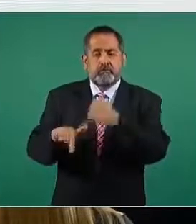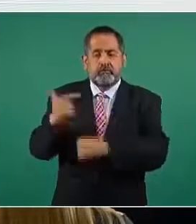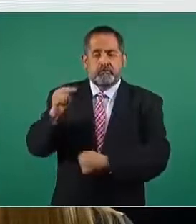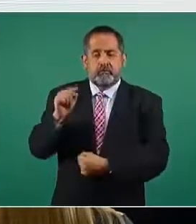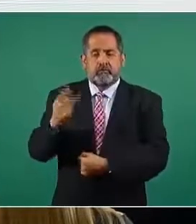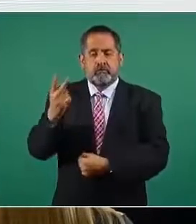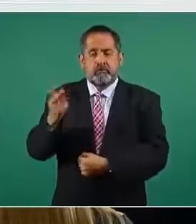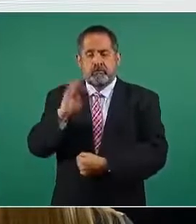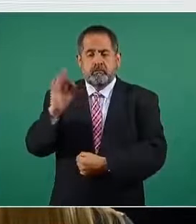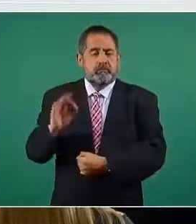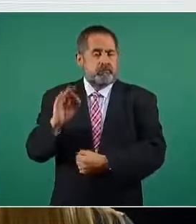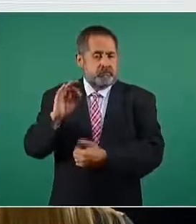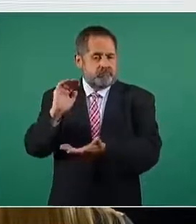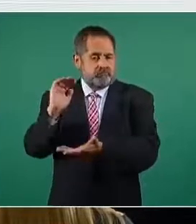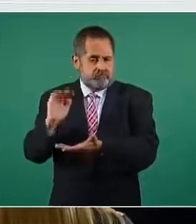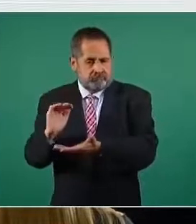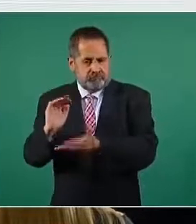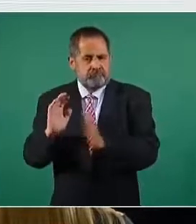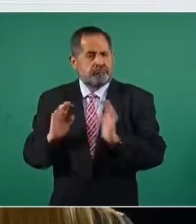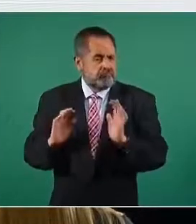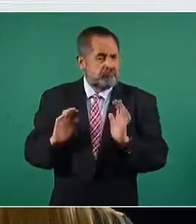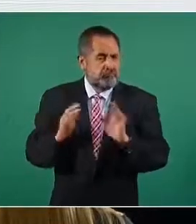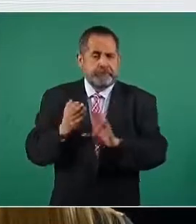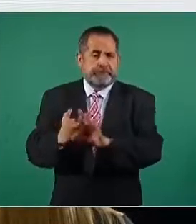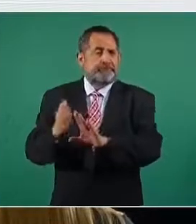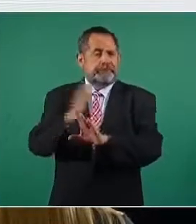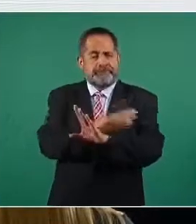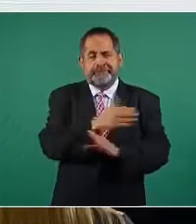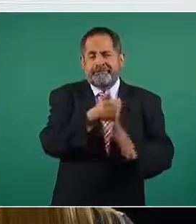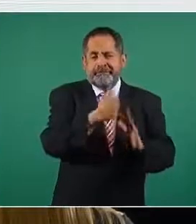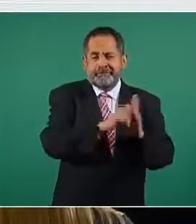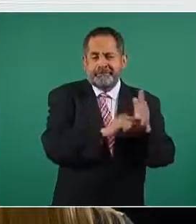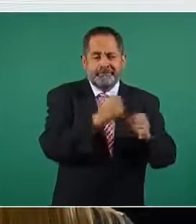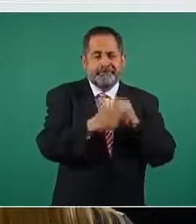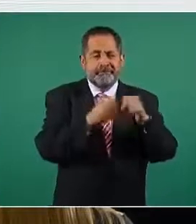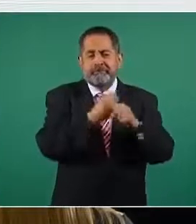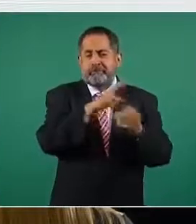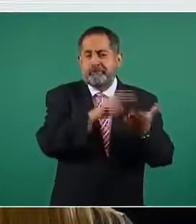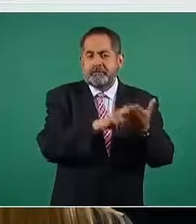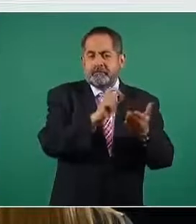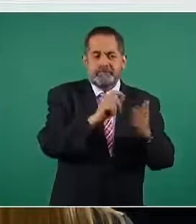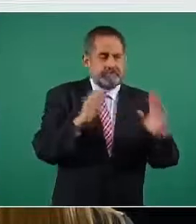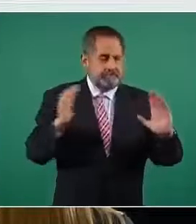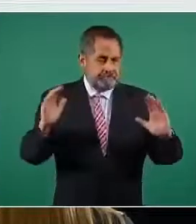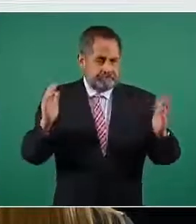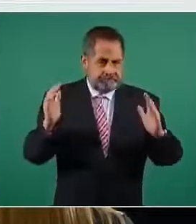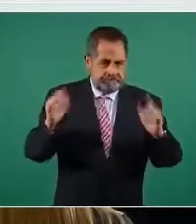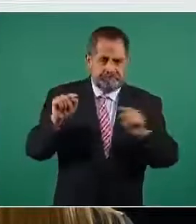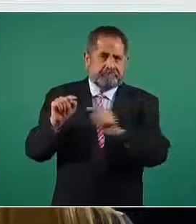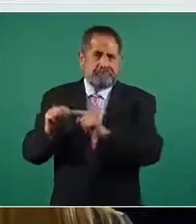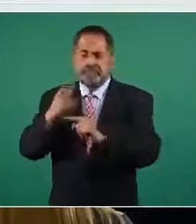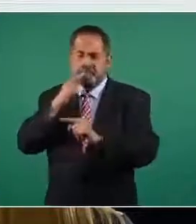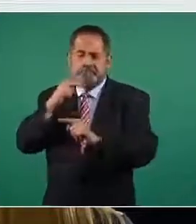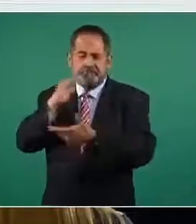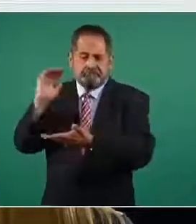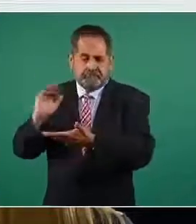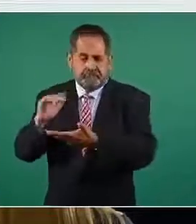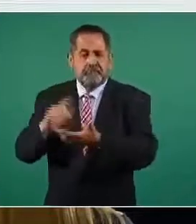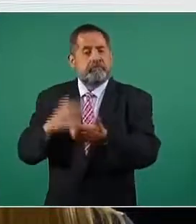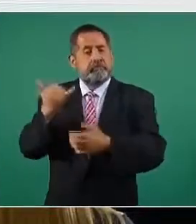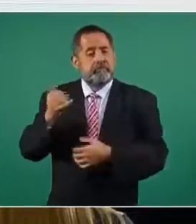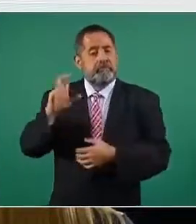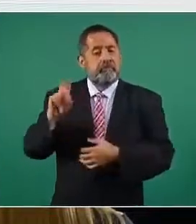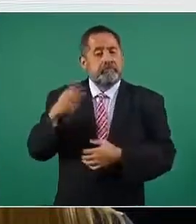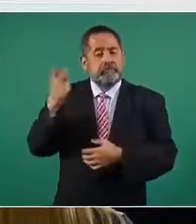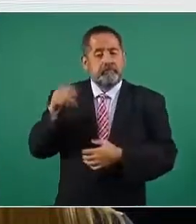por ciento en comparación con los primeros seis meses de dos mil veinte y treinta y dos punto dos